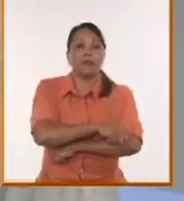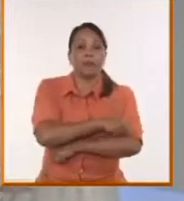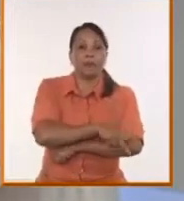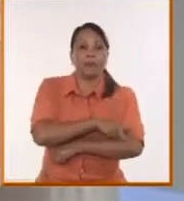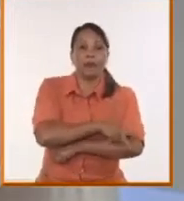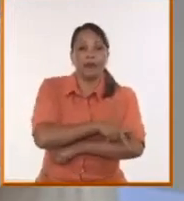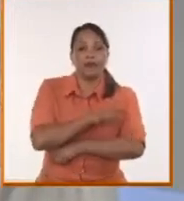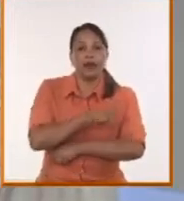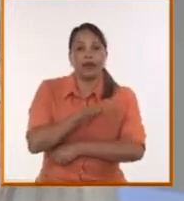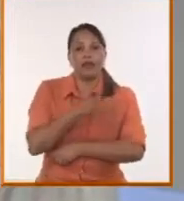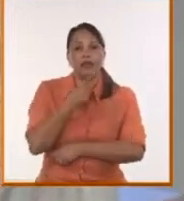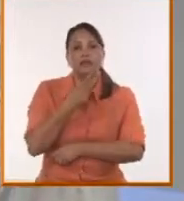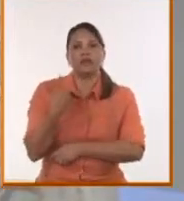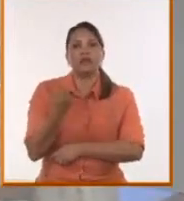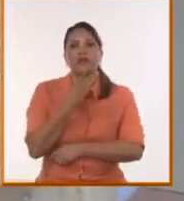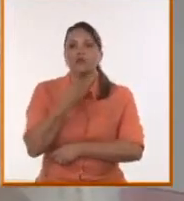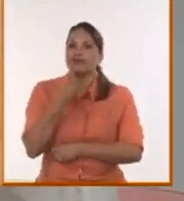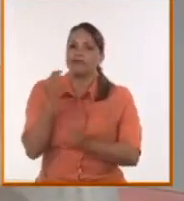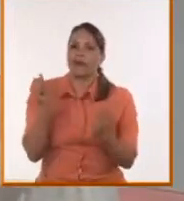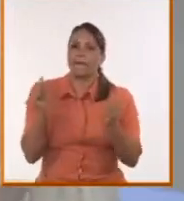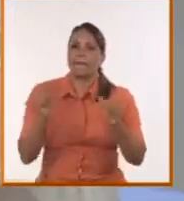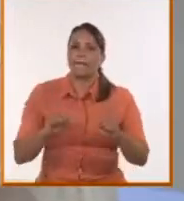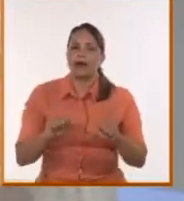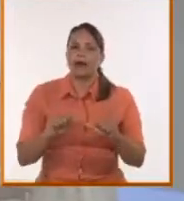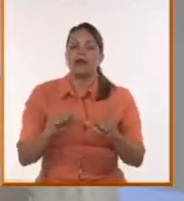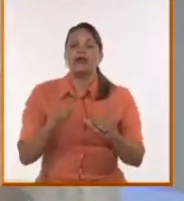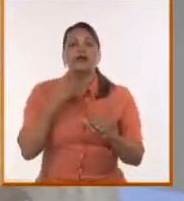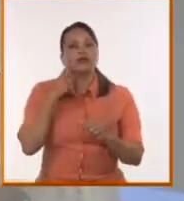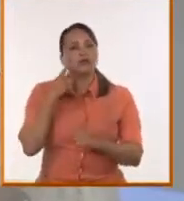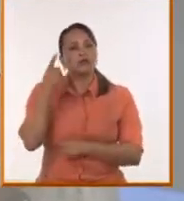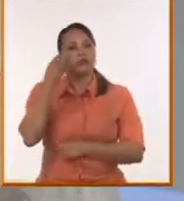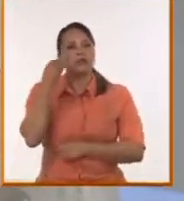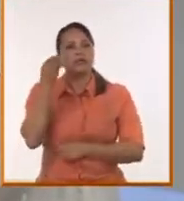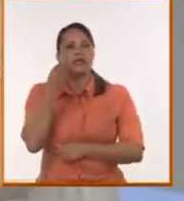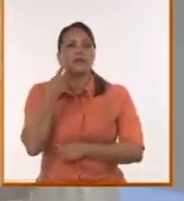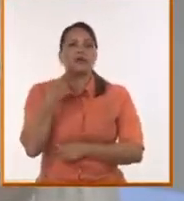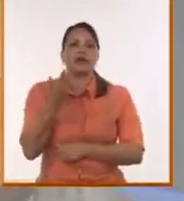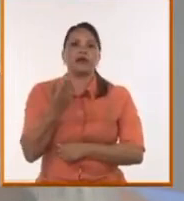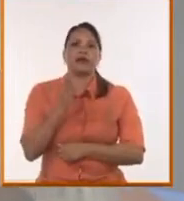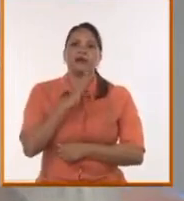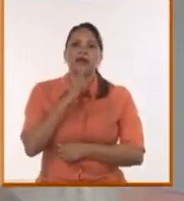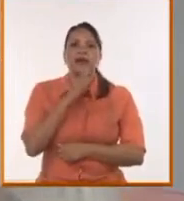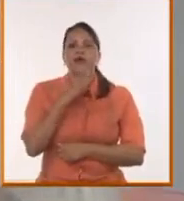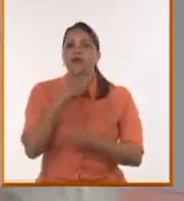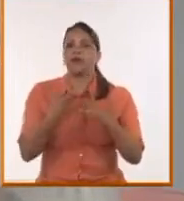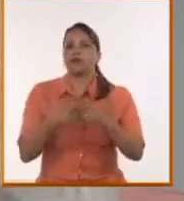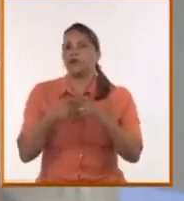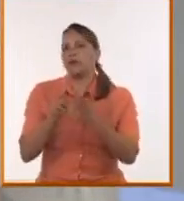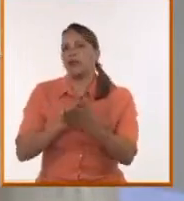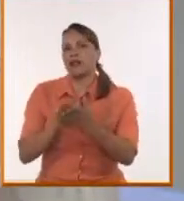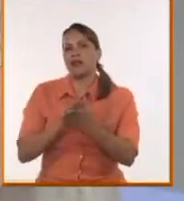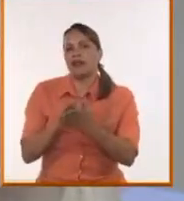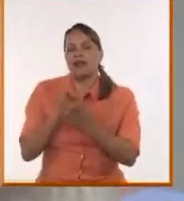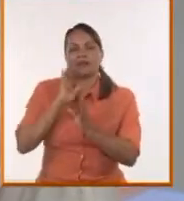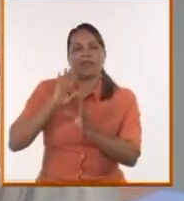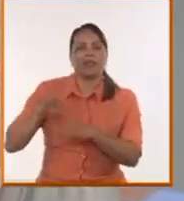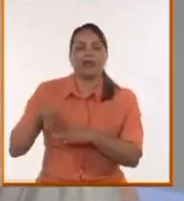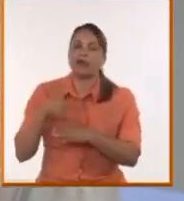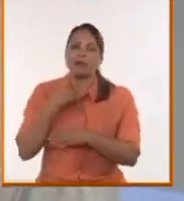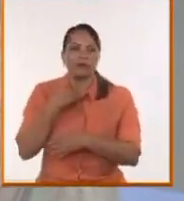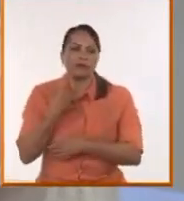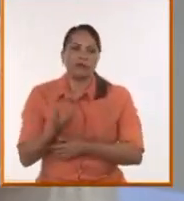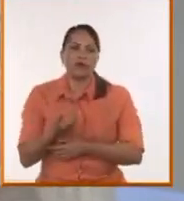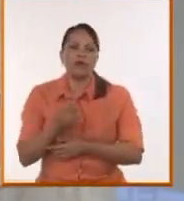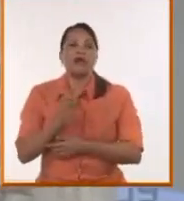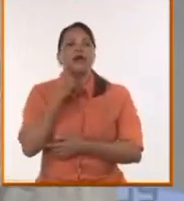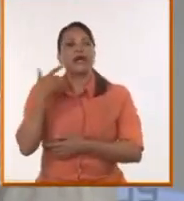en los que estamos tan mal, creemos que no podemos estar peor, y eso es algo que lo hemos analizado en el caso argentino. Y bueno, en el caso